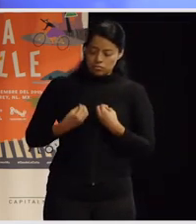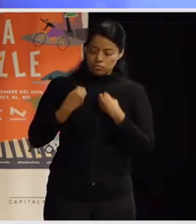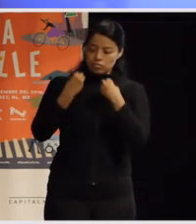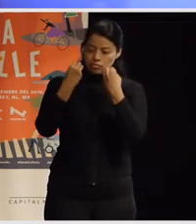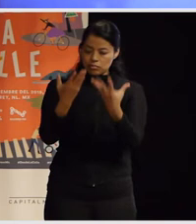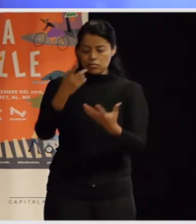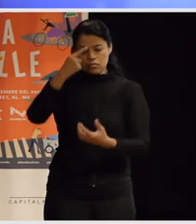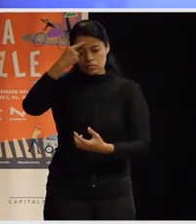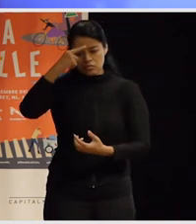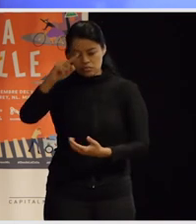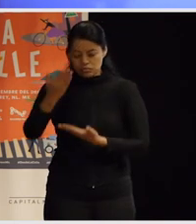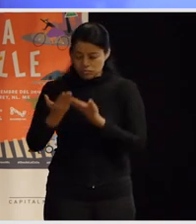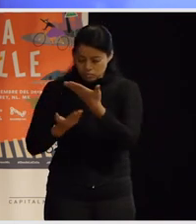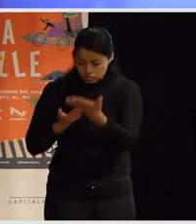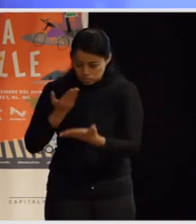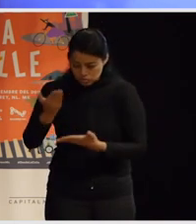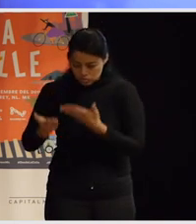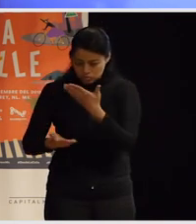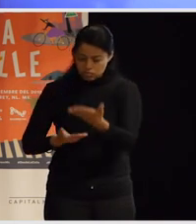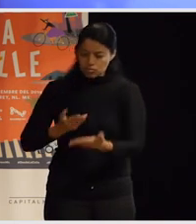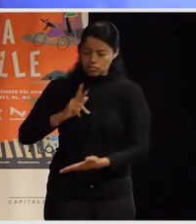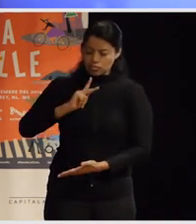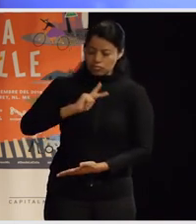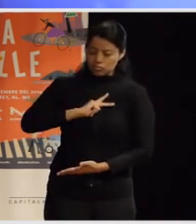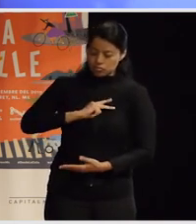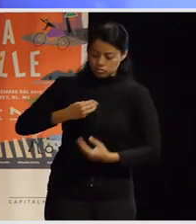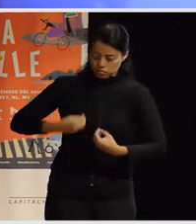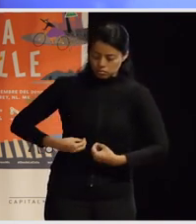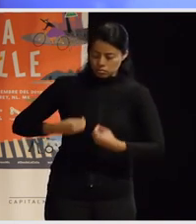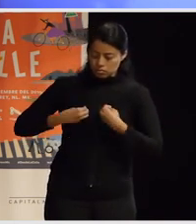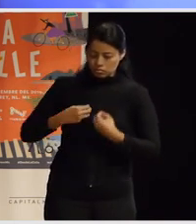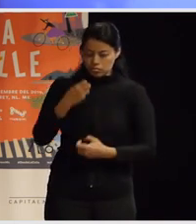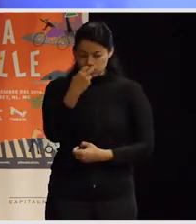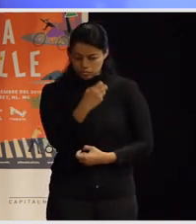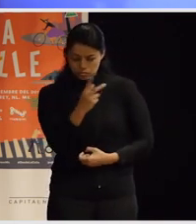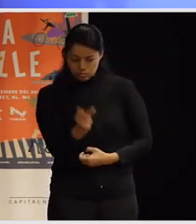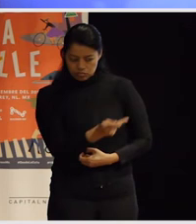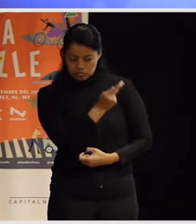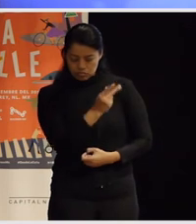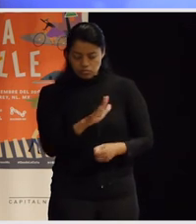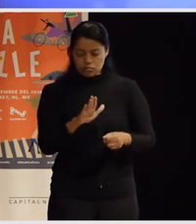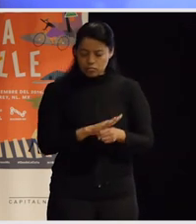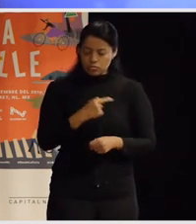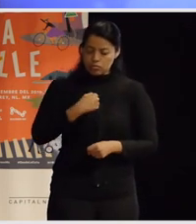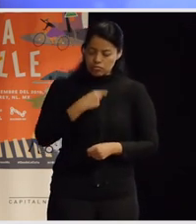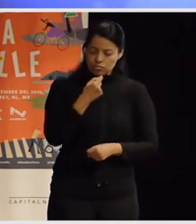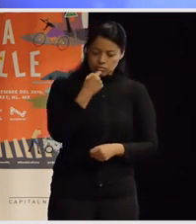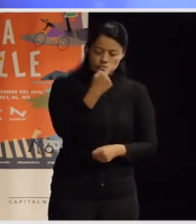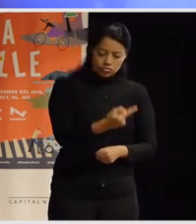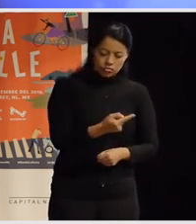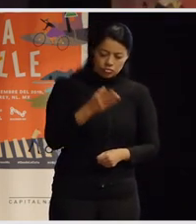otros en su propia naturaleza esa es mi pregunta porque yo apostaría que la